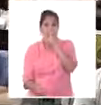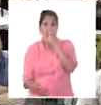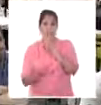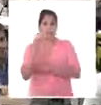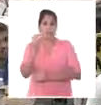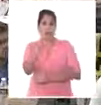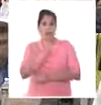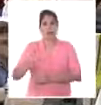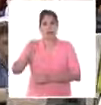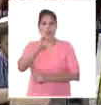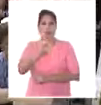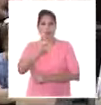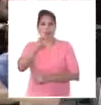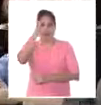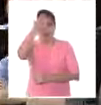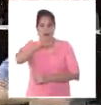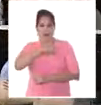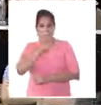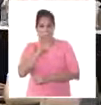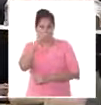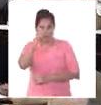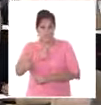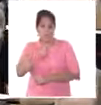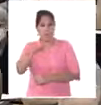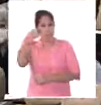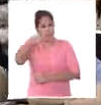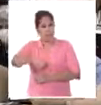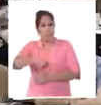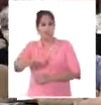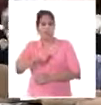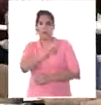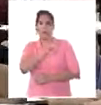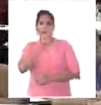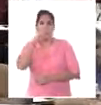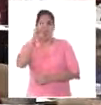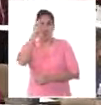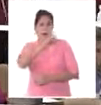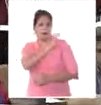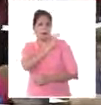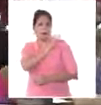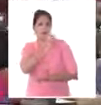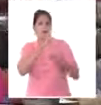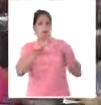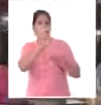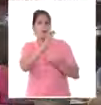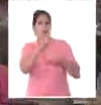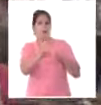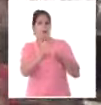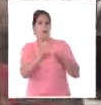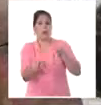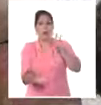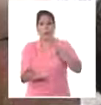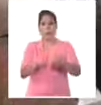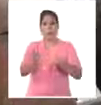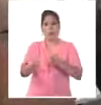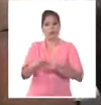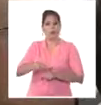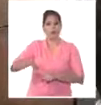la Organización de Estados Americanos como la definió el canciller Raúl Roa como un ministerio de las colonias.